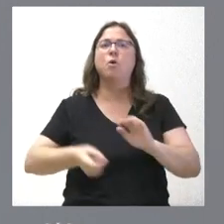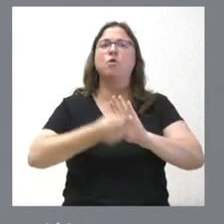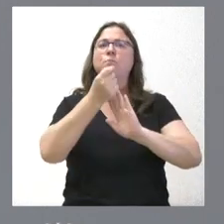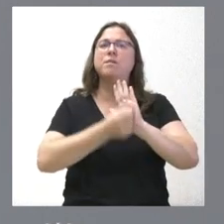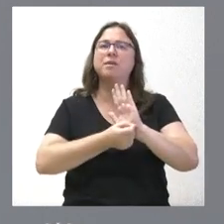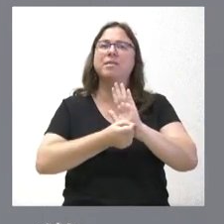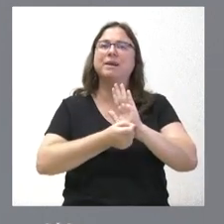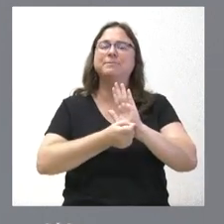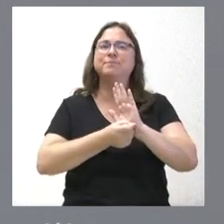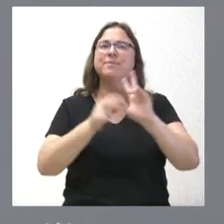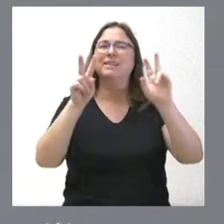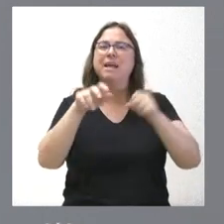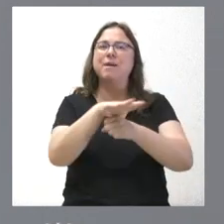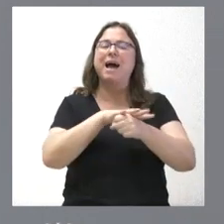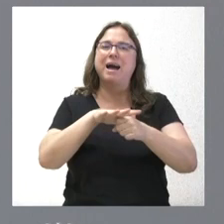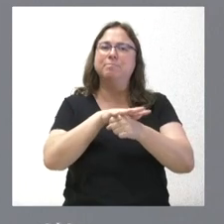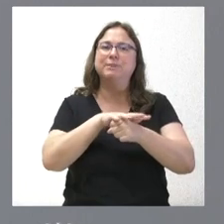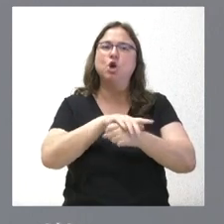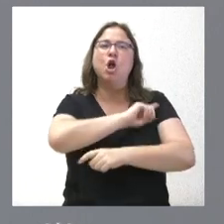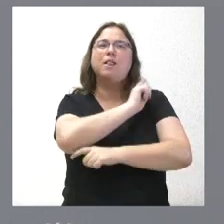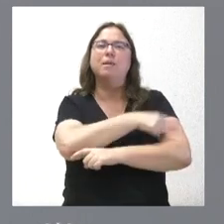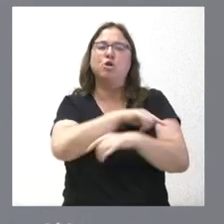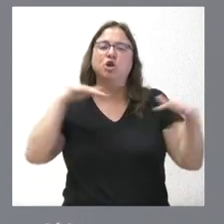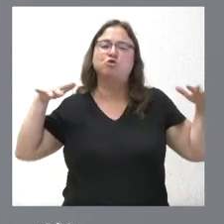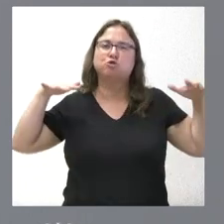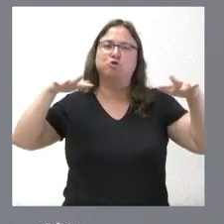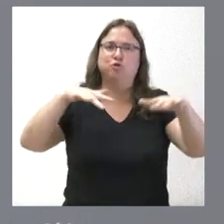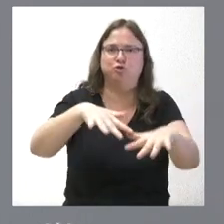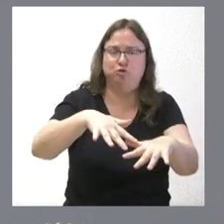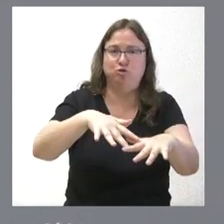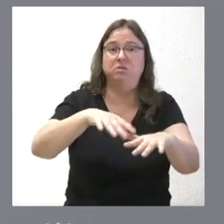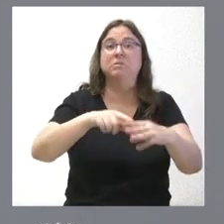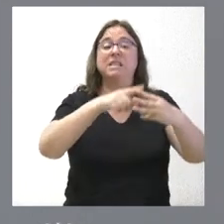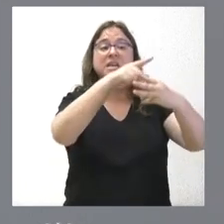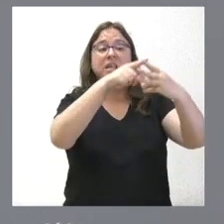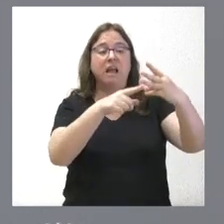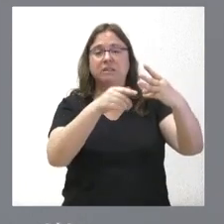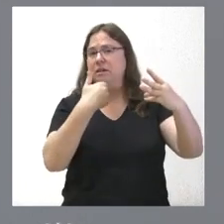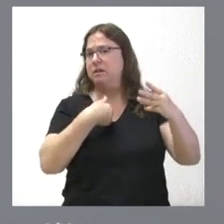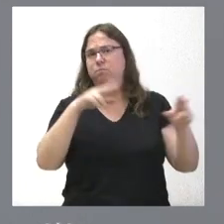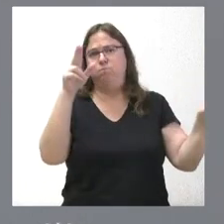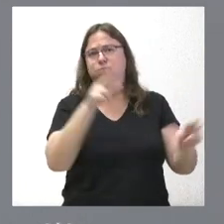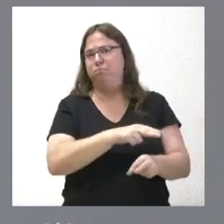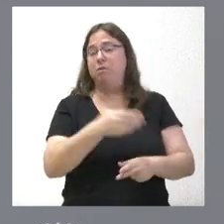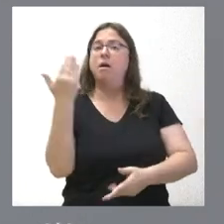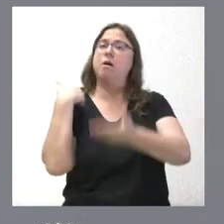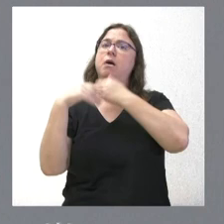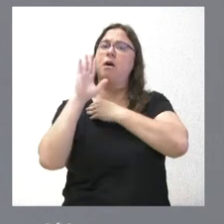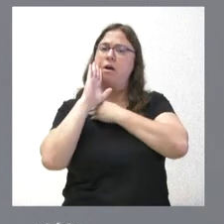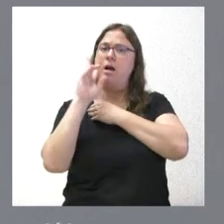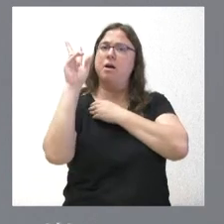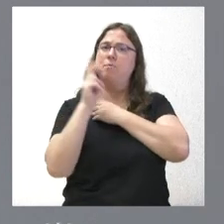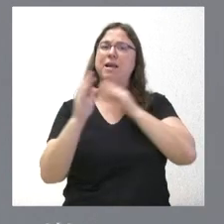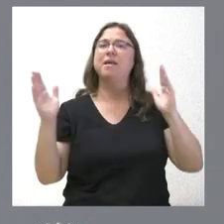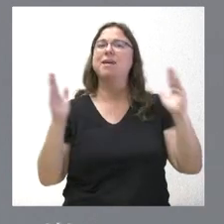de eventos deportivos multitudinarios. Con esto decaen todas las medidas que habían tenido vigencia durante